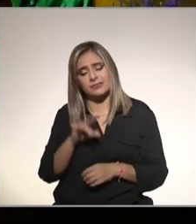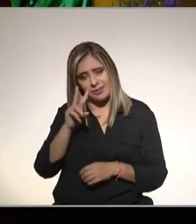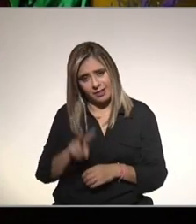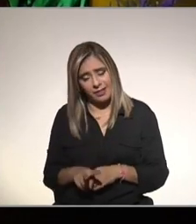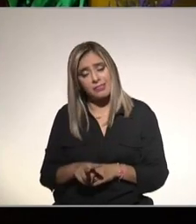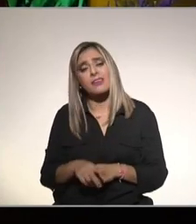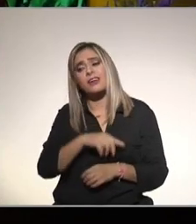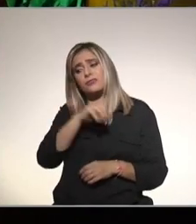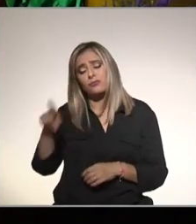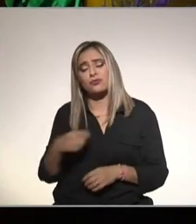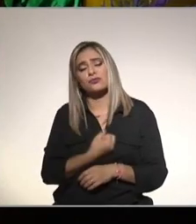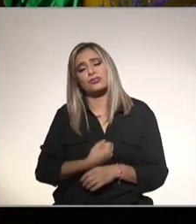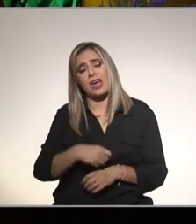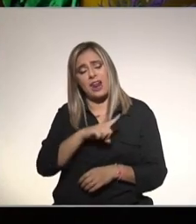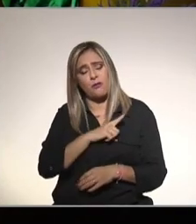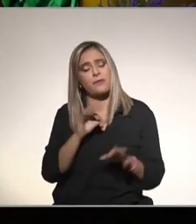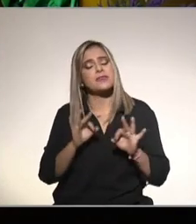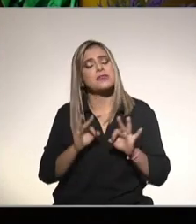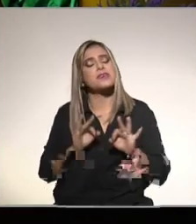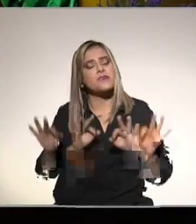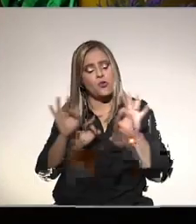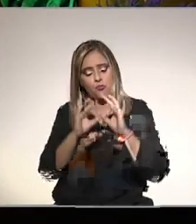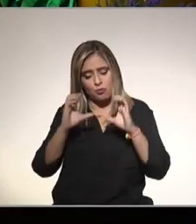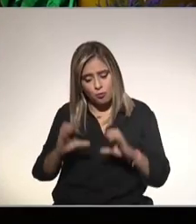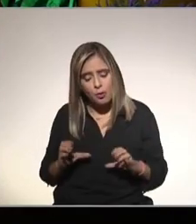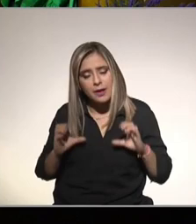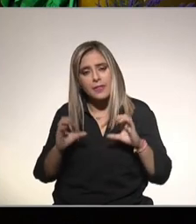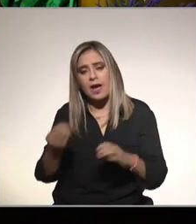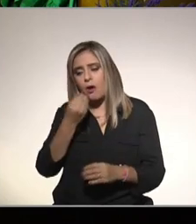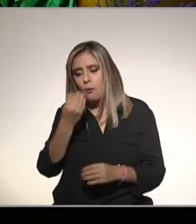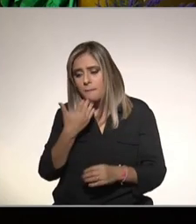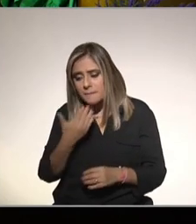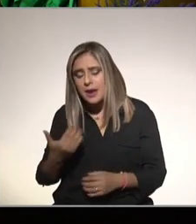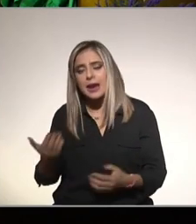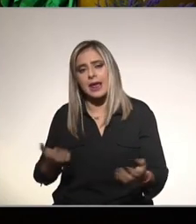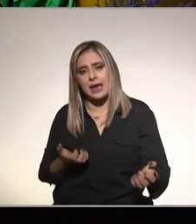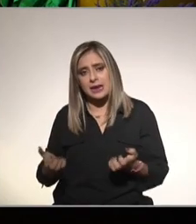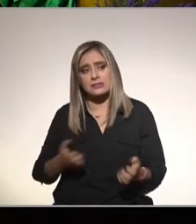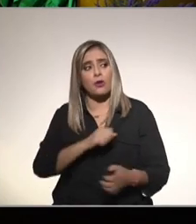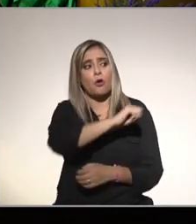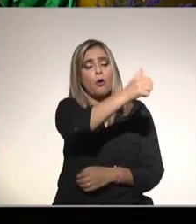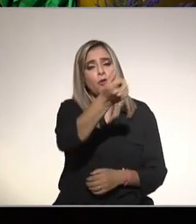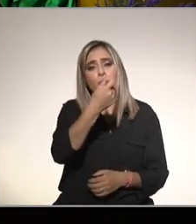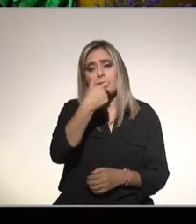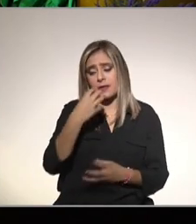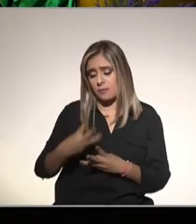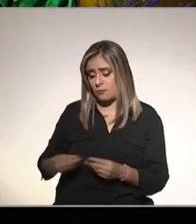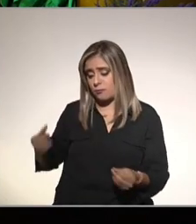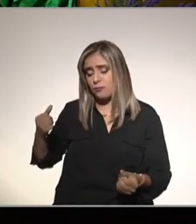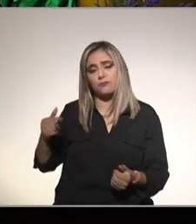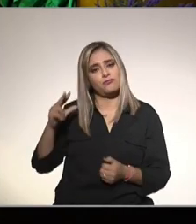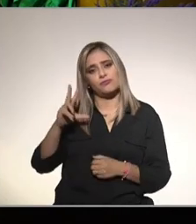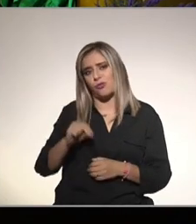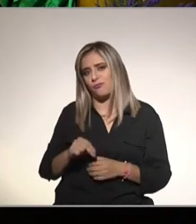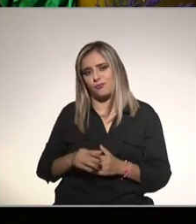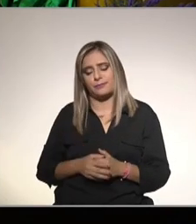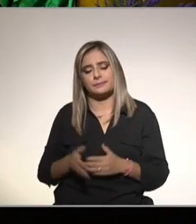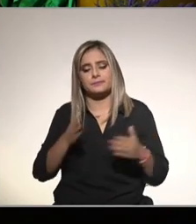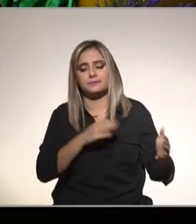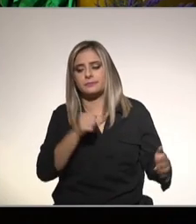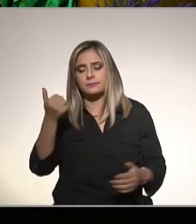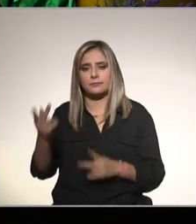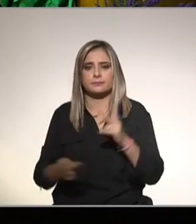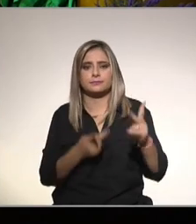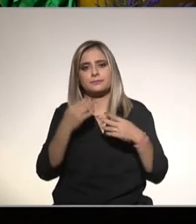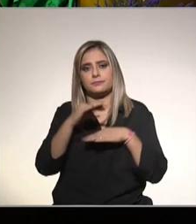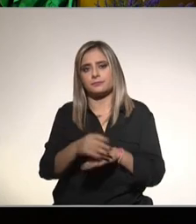nuestra salud es parte y tenemos de hecho no existe otro tratamiento van a empezar aquí hay varias preguntas sobre